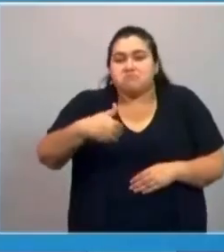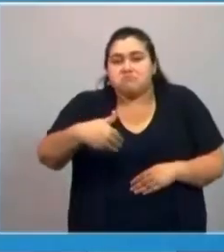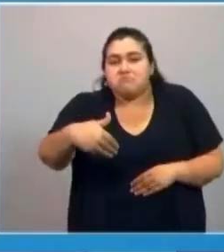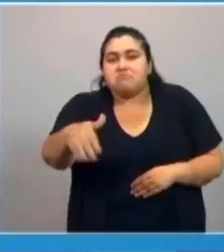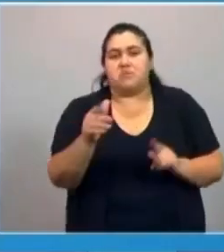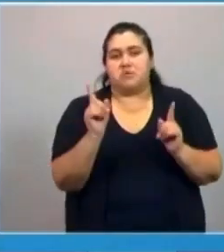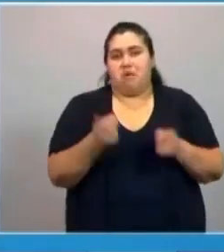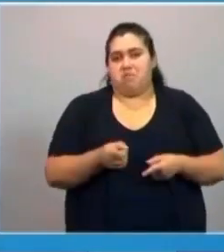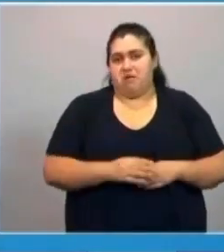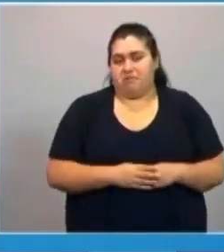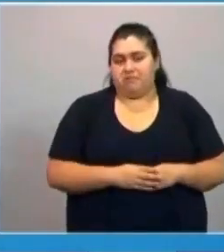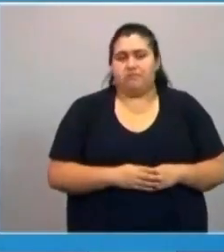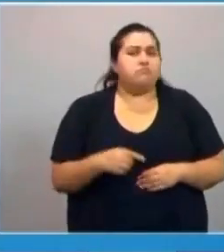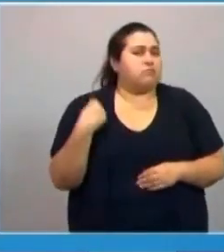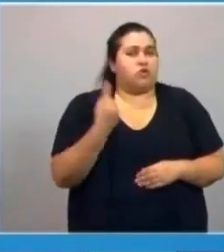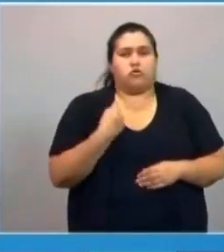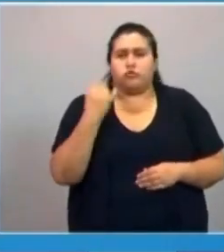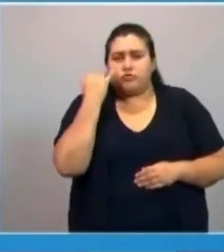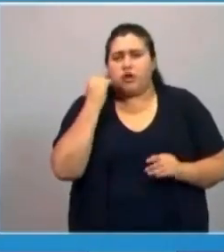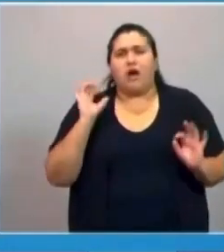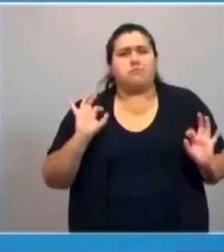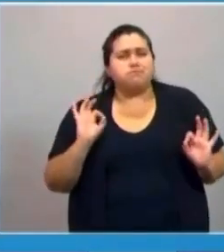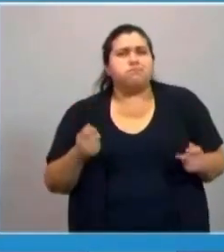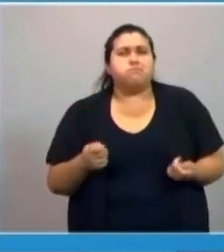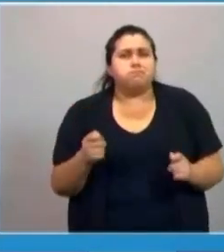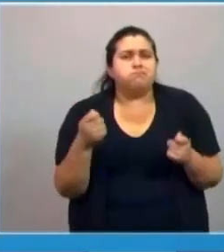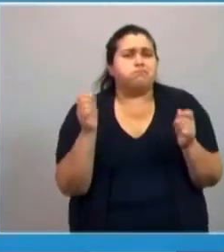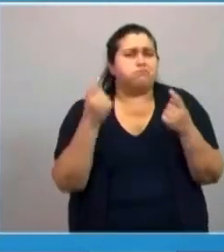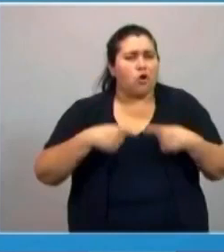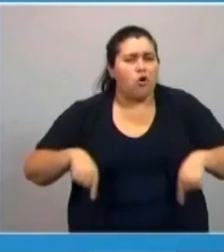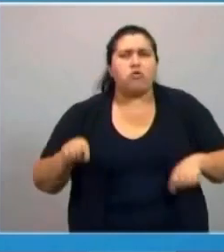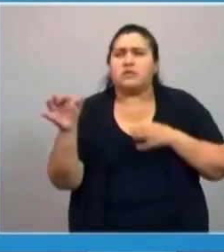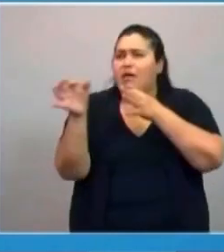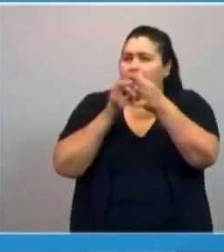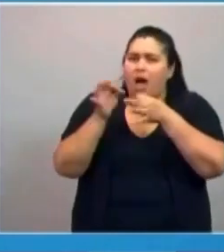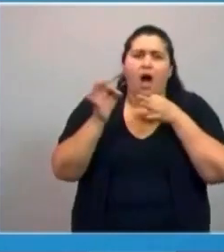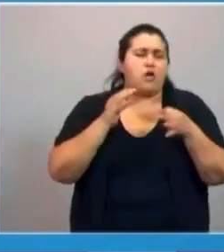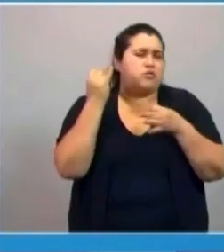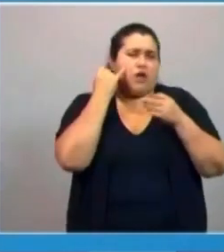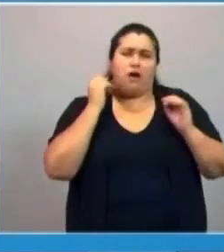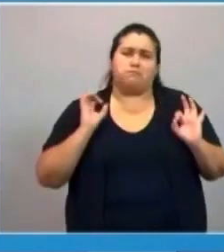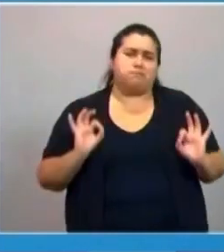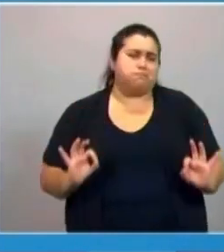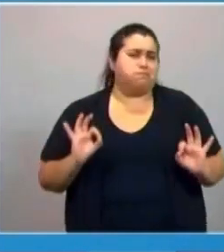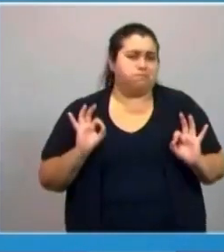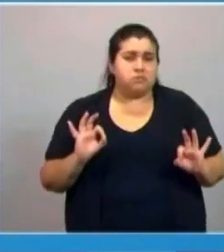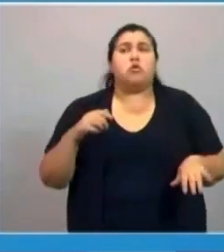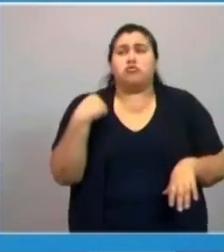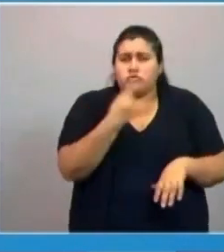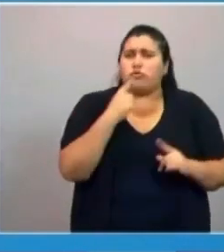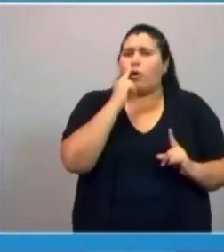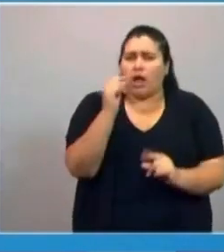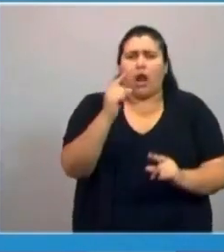Nosotros ya agotamos las instancias administrativas de diálogo, enviamos los